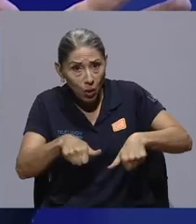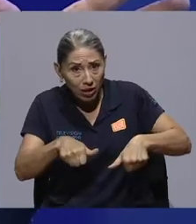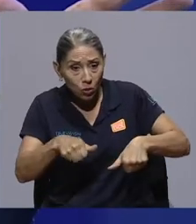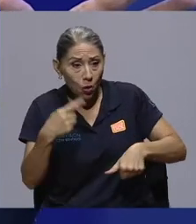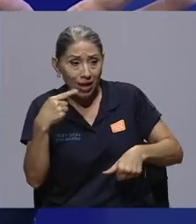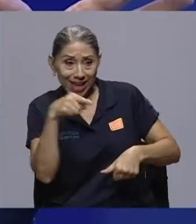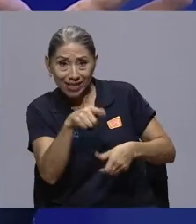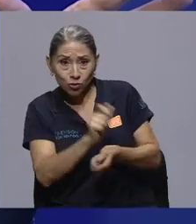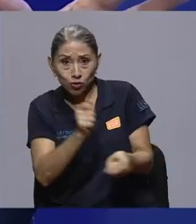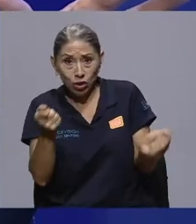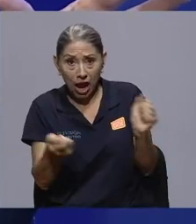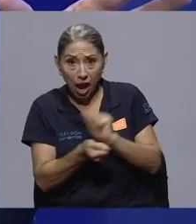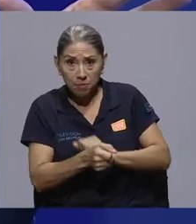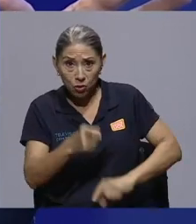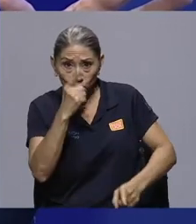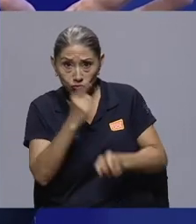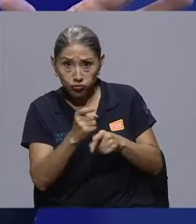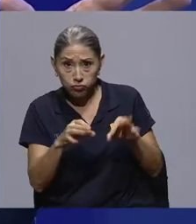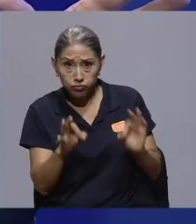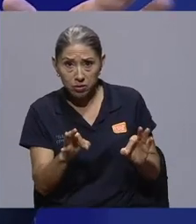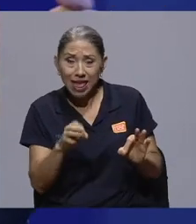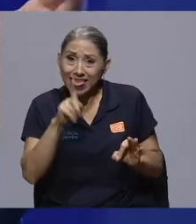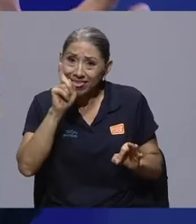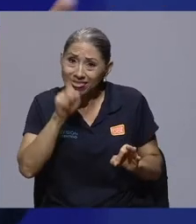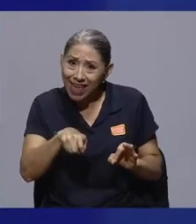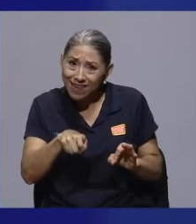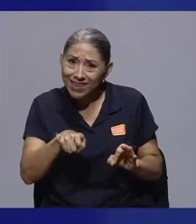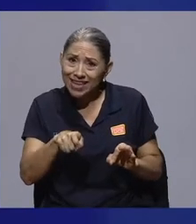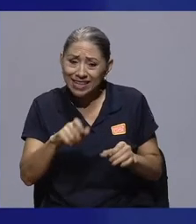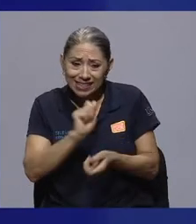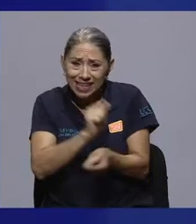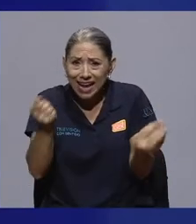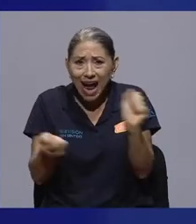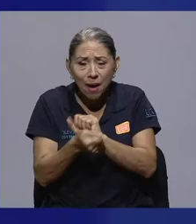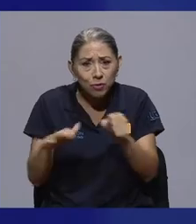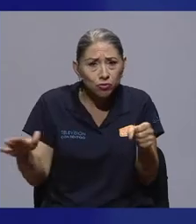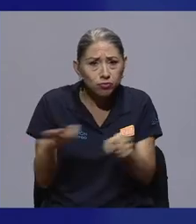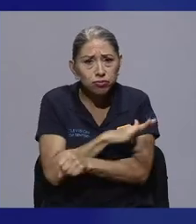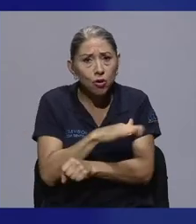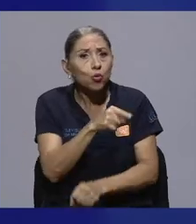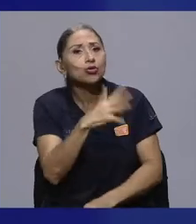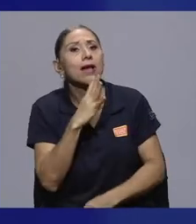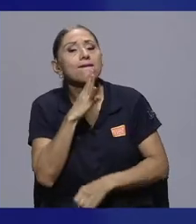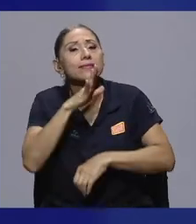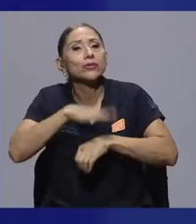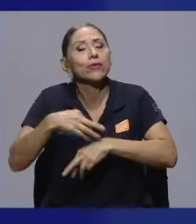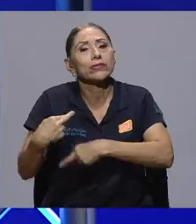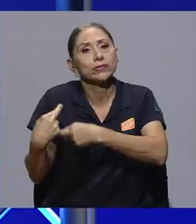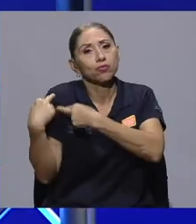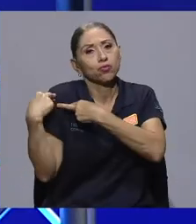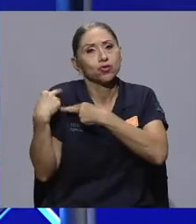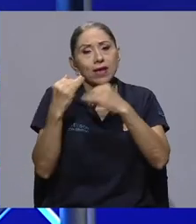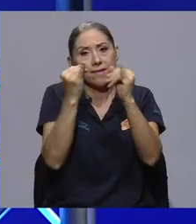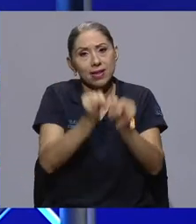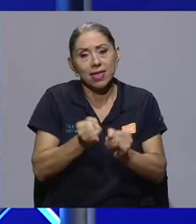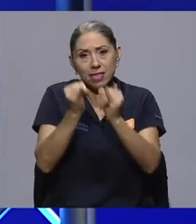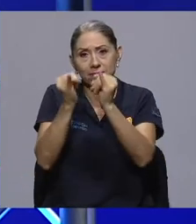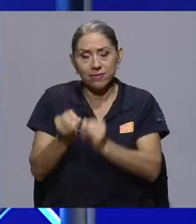efectivos tienen que ser integrales? Me refiero, hablas mucho de esa responsabilidad, ¿verdad? Individual,